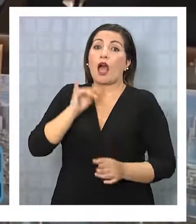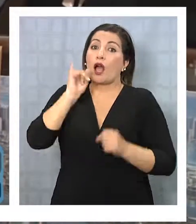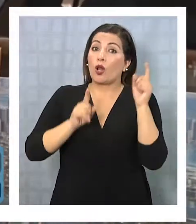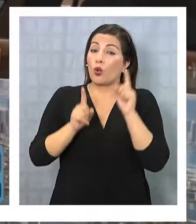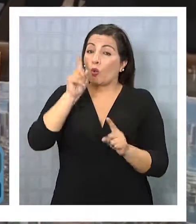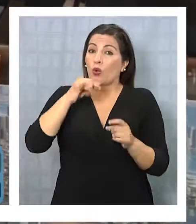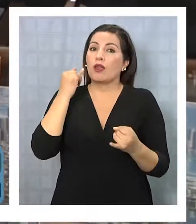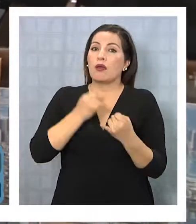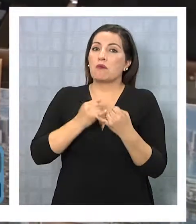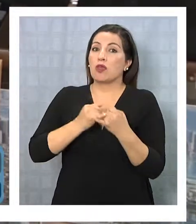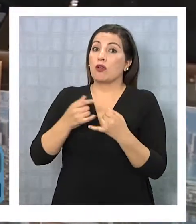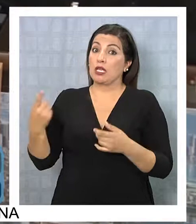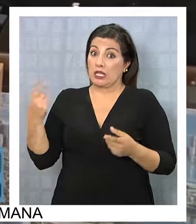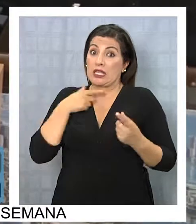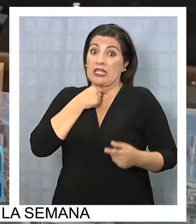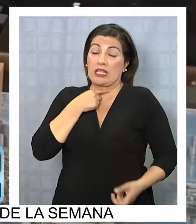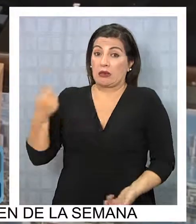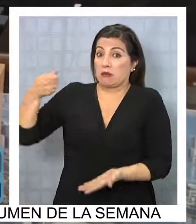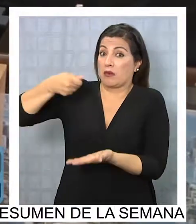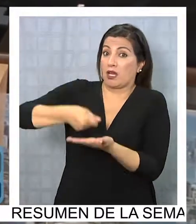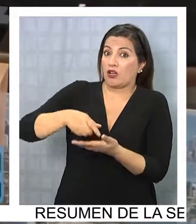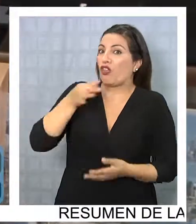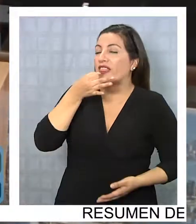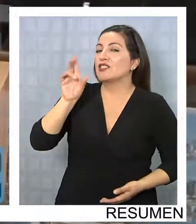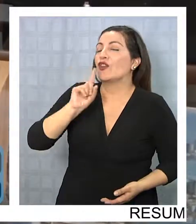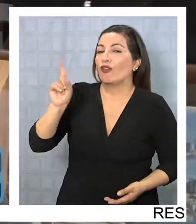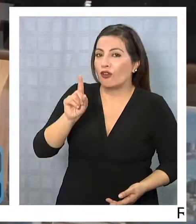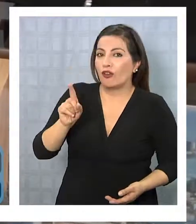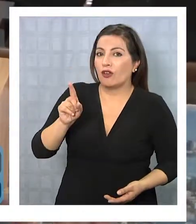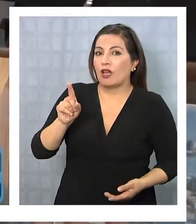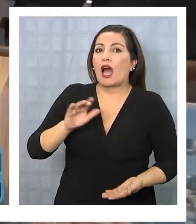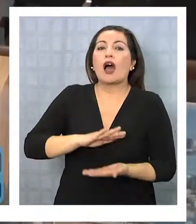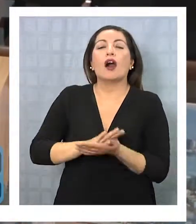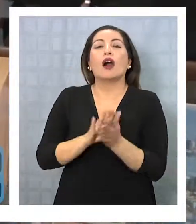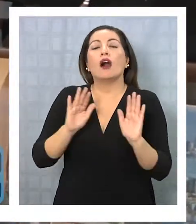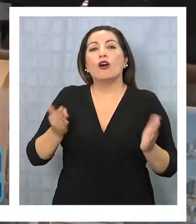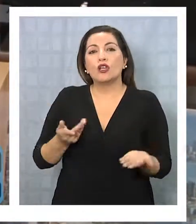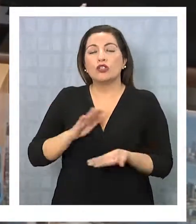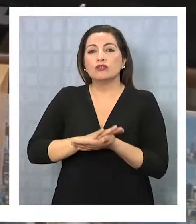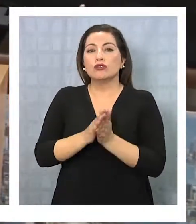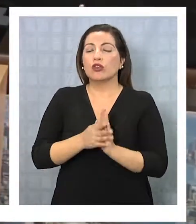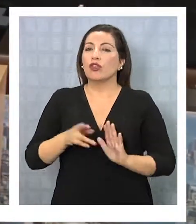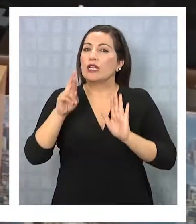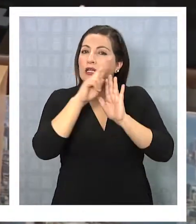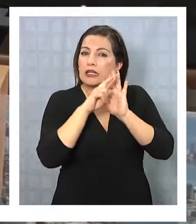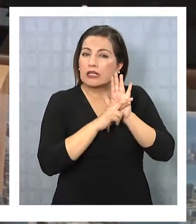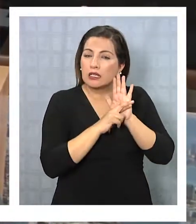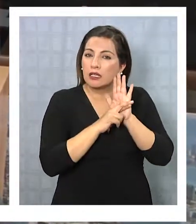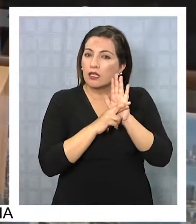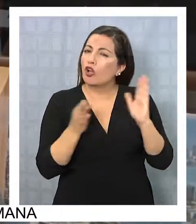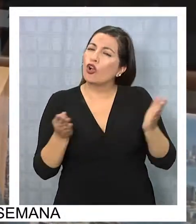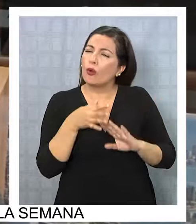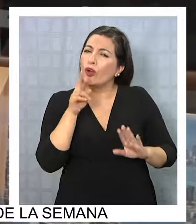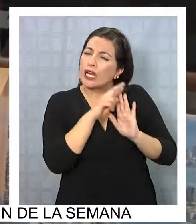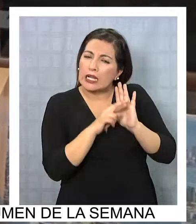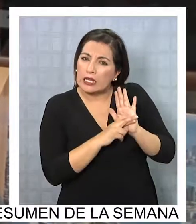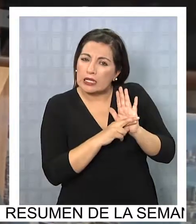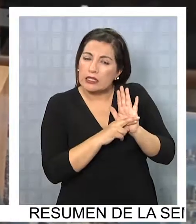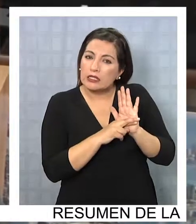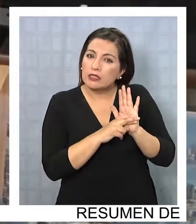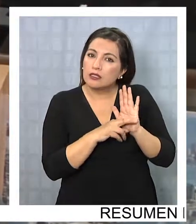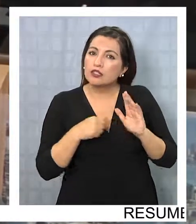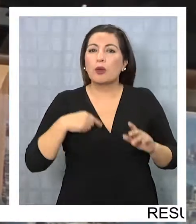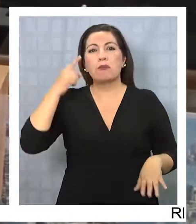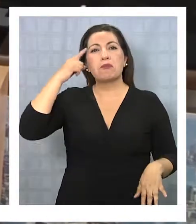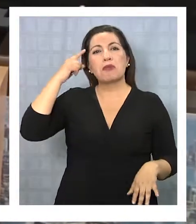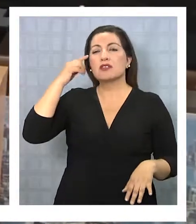ayudar, no le decimos que no. Bueno, ahora está todo reglamentado, así que... ¿Cómo ve esa reglamentación usted? Yo creo que es para